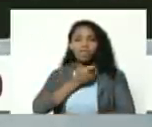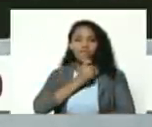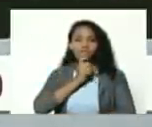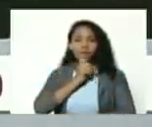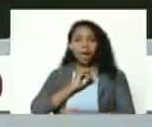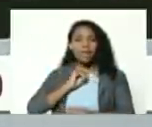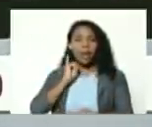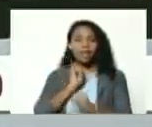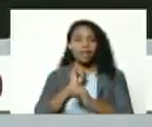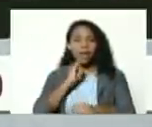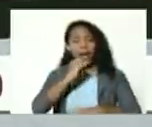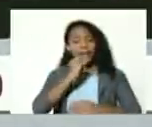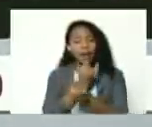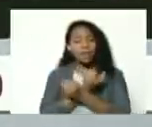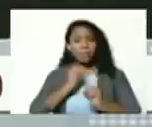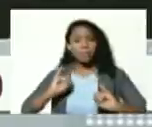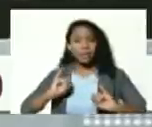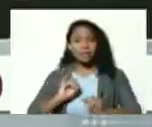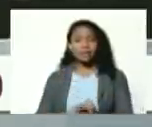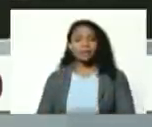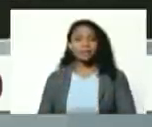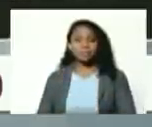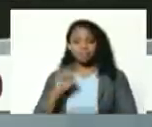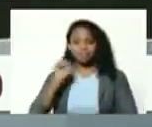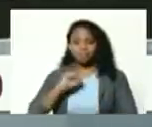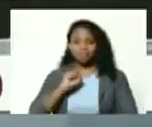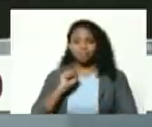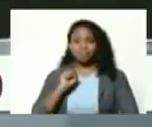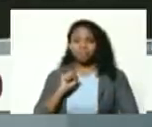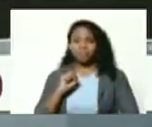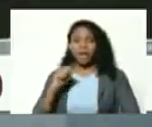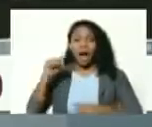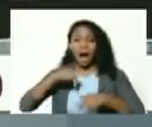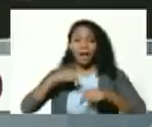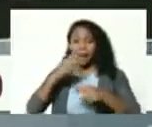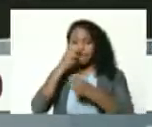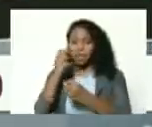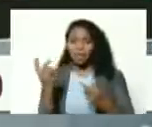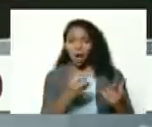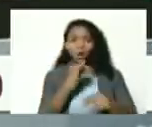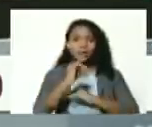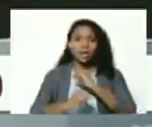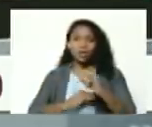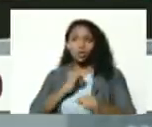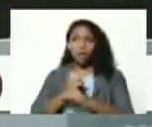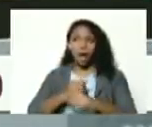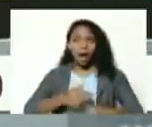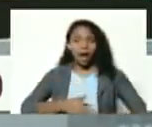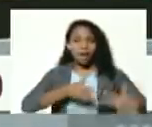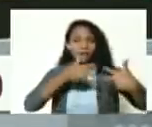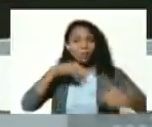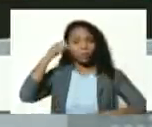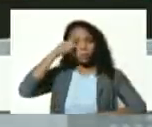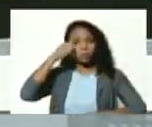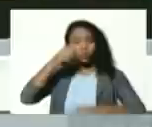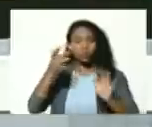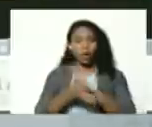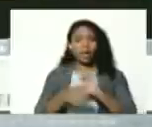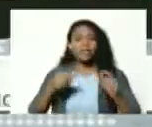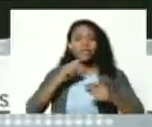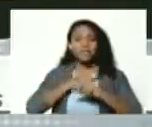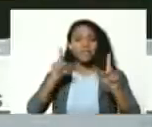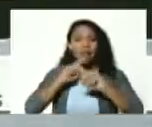si correcto aquí tenemos como invitados internacionales en la videoconferencia a distintos